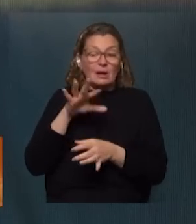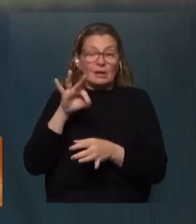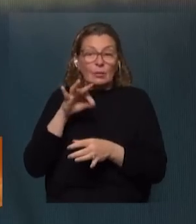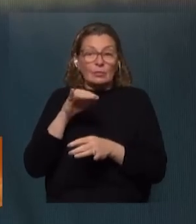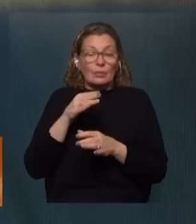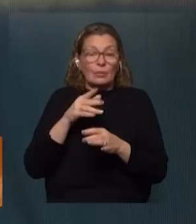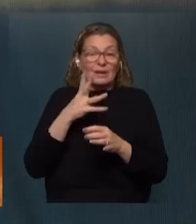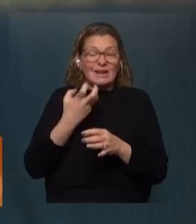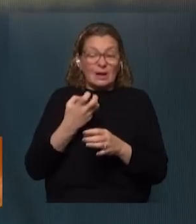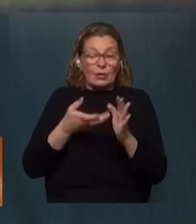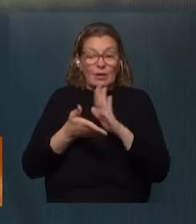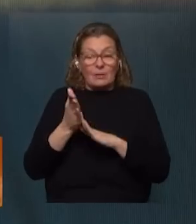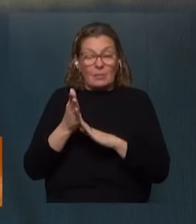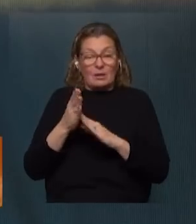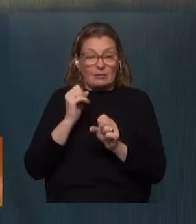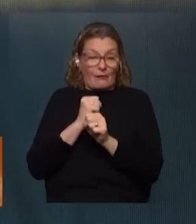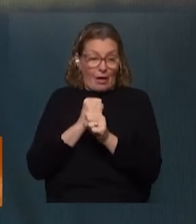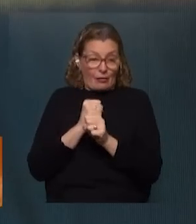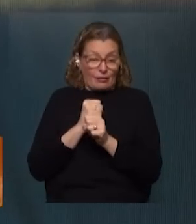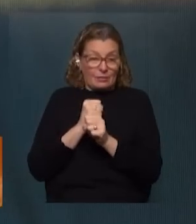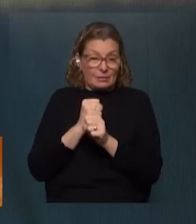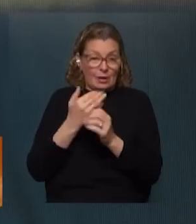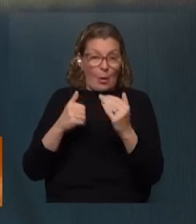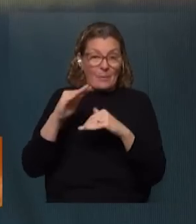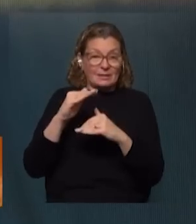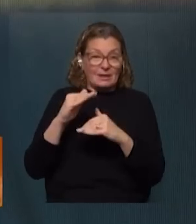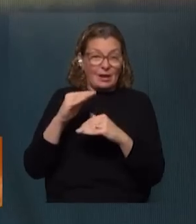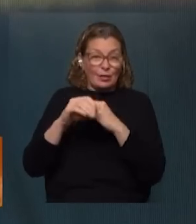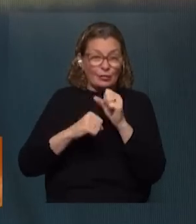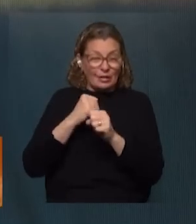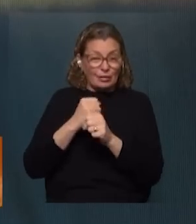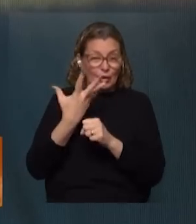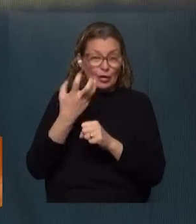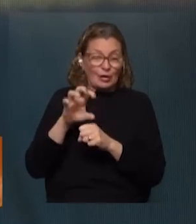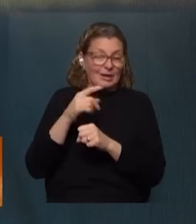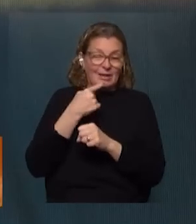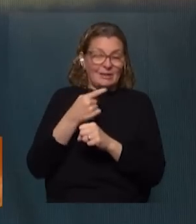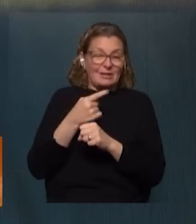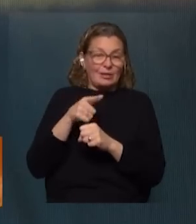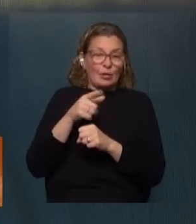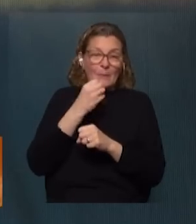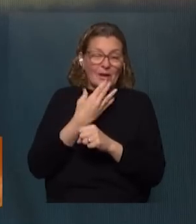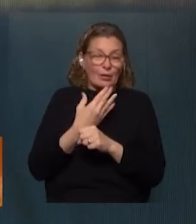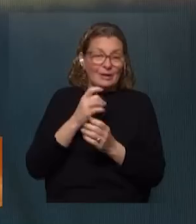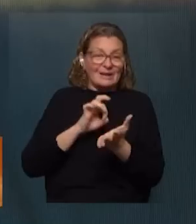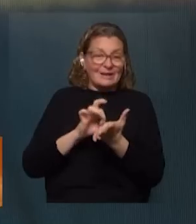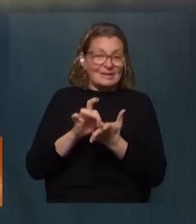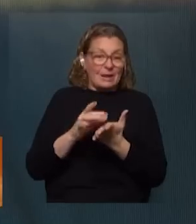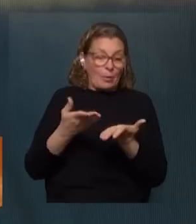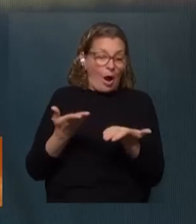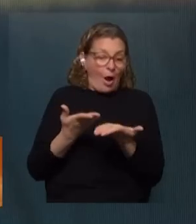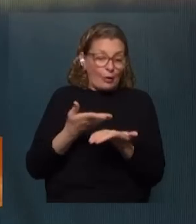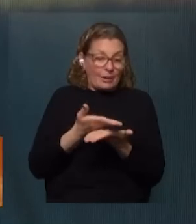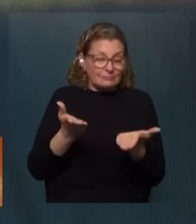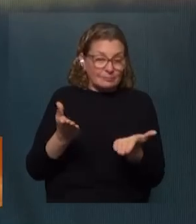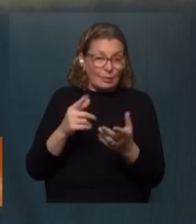uno se quiere retirar y aumentar la edad de retiro no implica que eso mejore este sistema tal cual está ¿verdad?